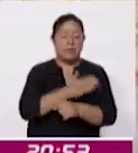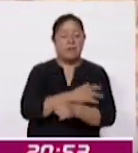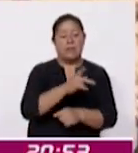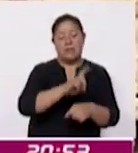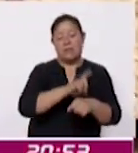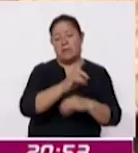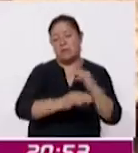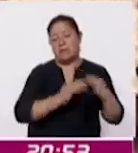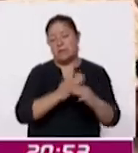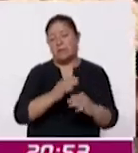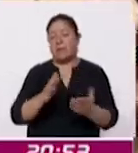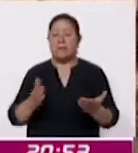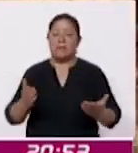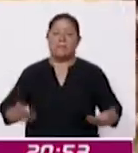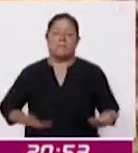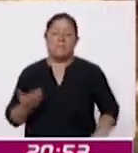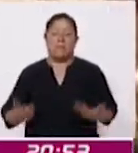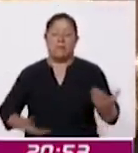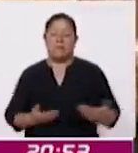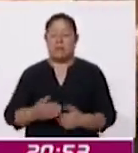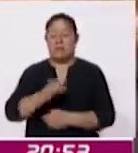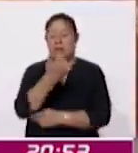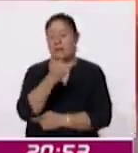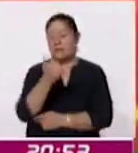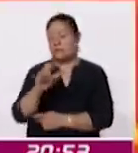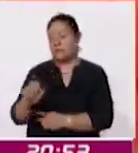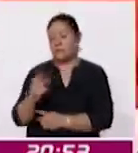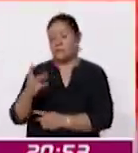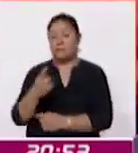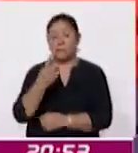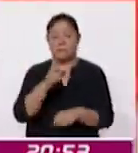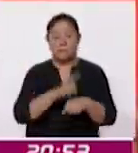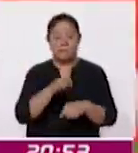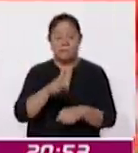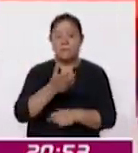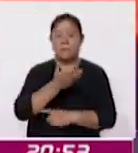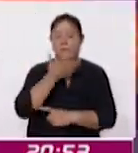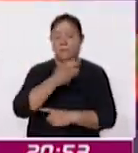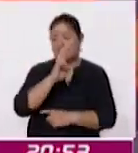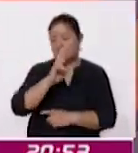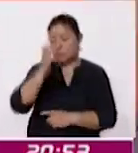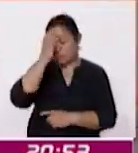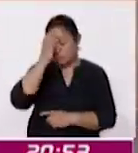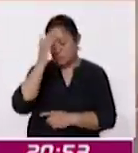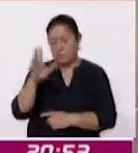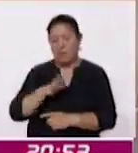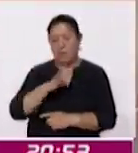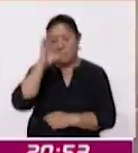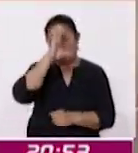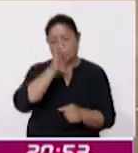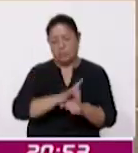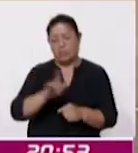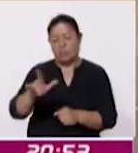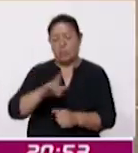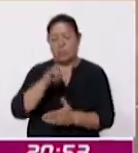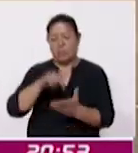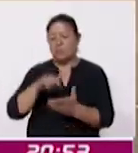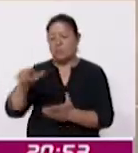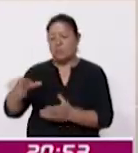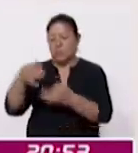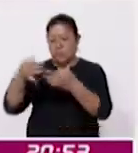que se celebra cada 22 de agosto un día para reconocer las tradiciones los rasgos culturales y las entidades